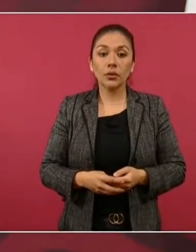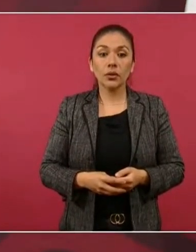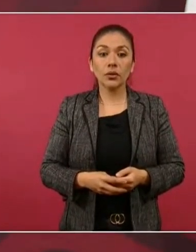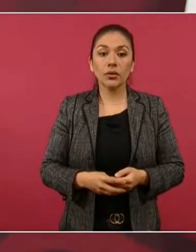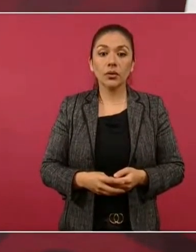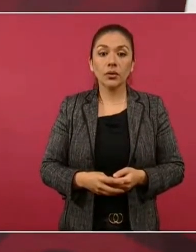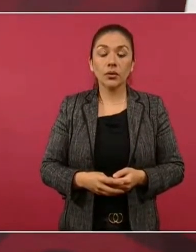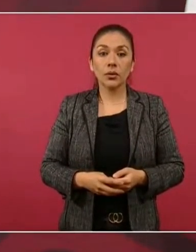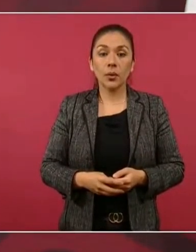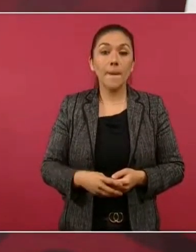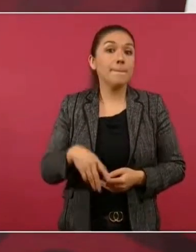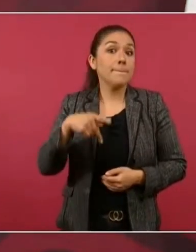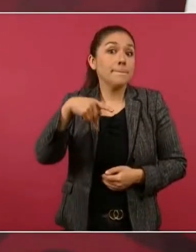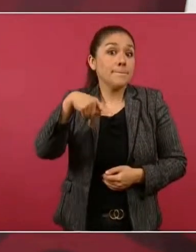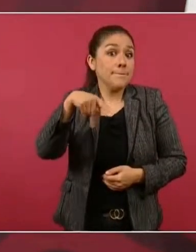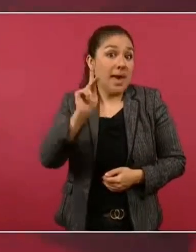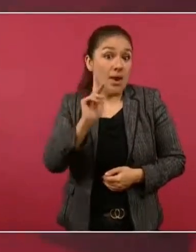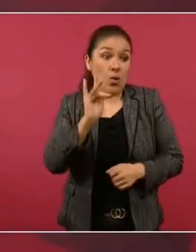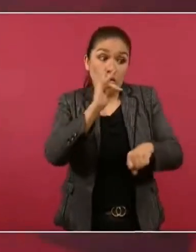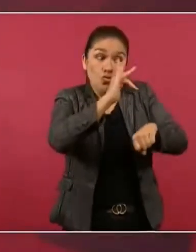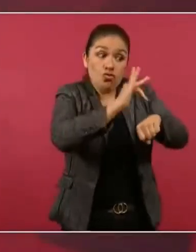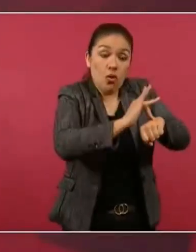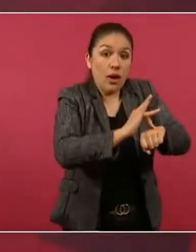pero estos son intocables